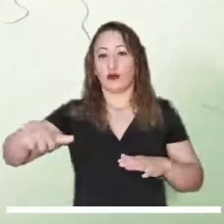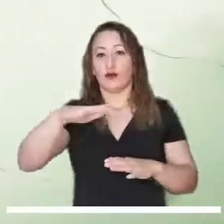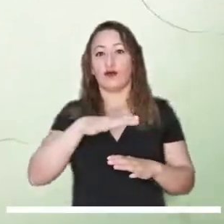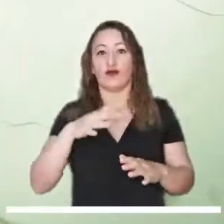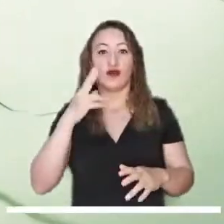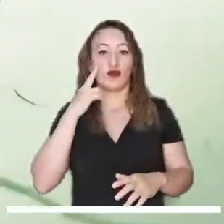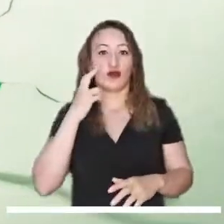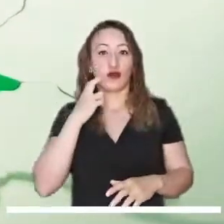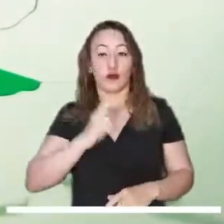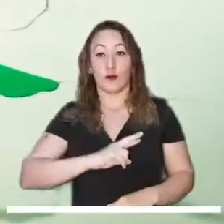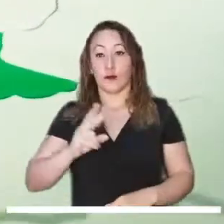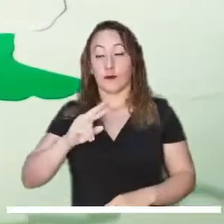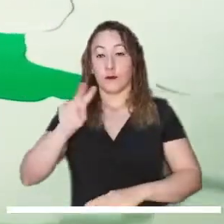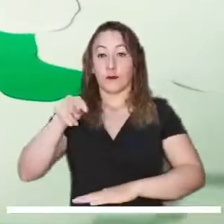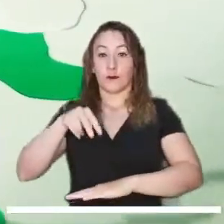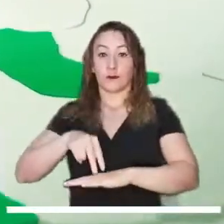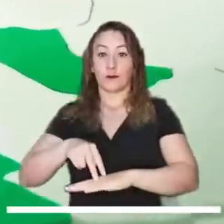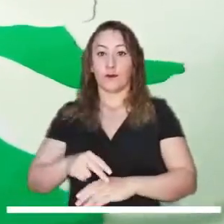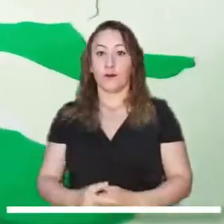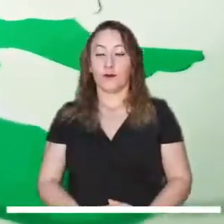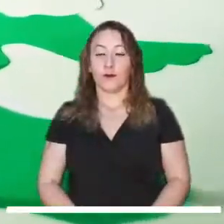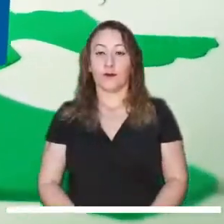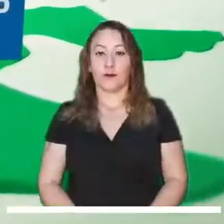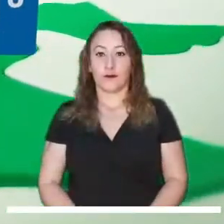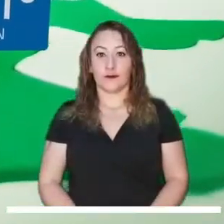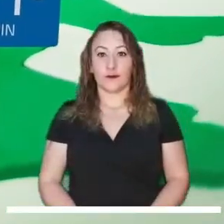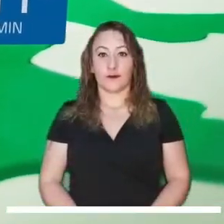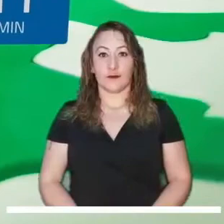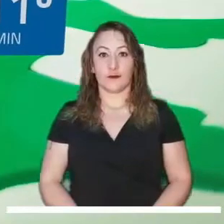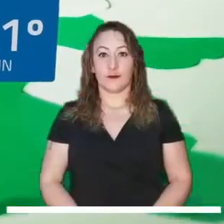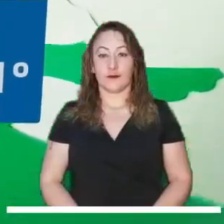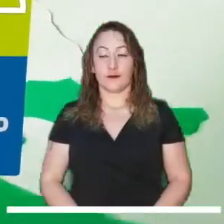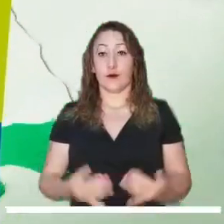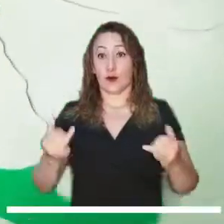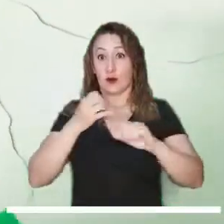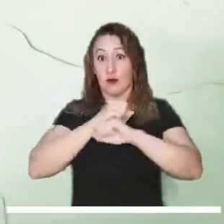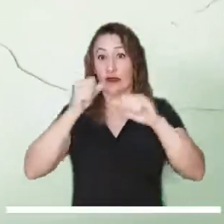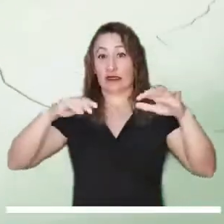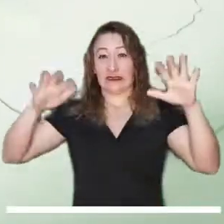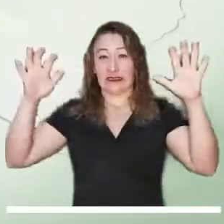precipitaciones moderadas en sectores de Chocó, Valle del Cauca y Nariño.